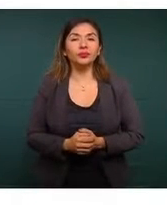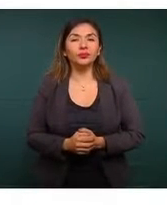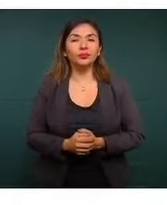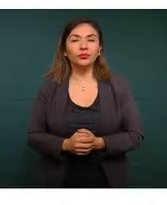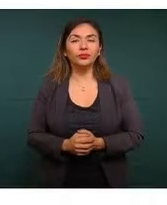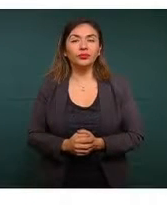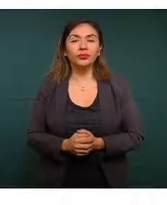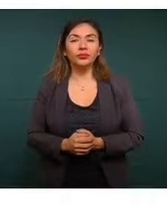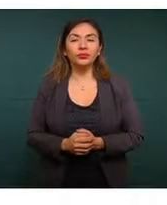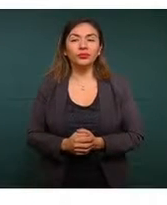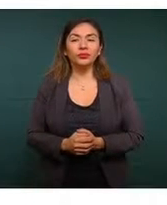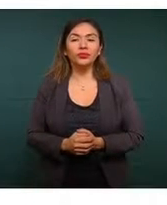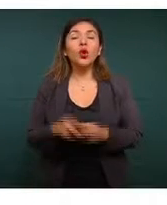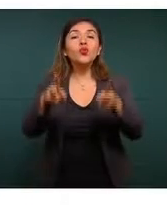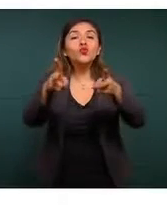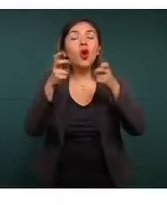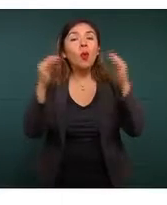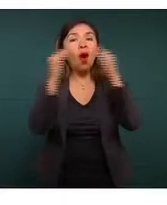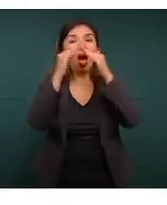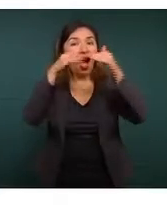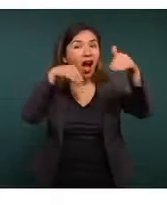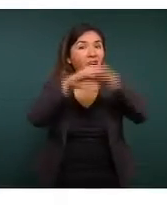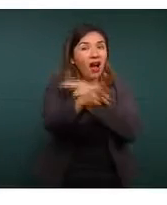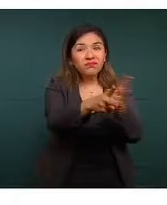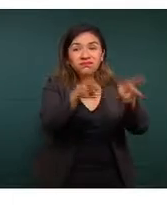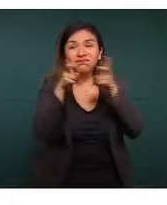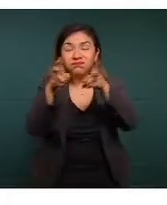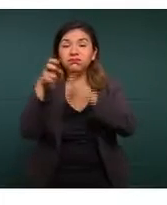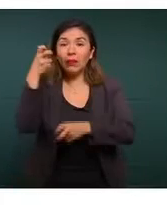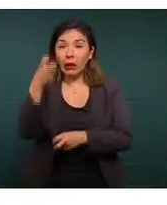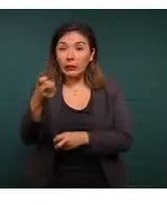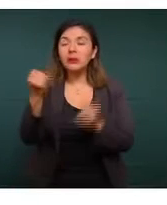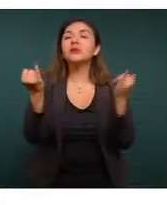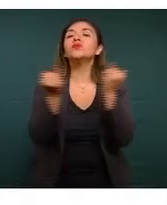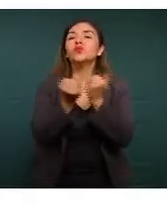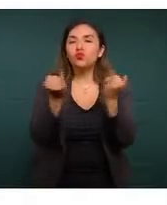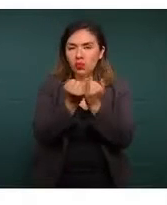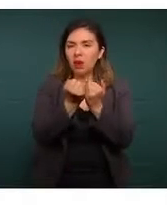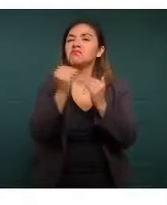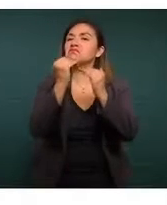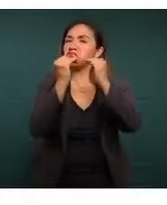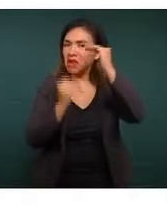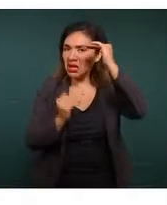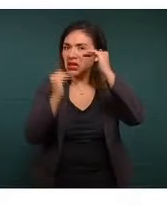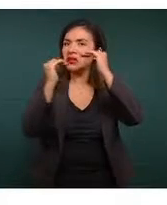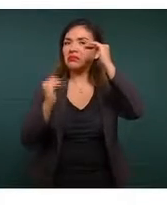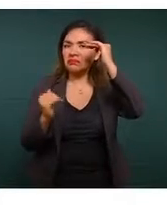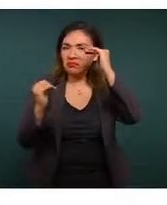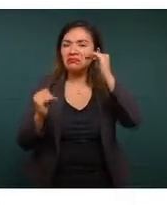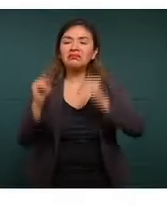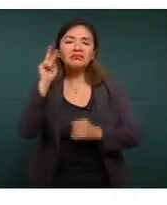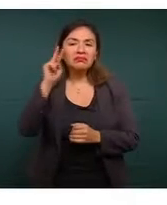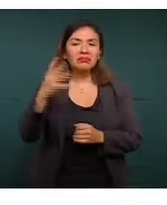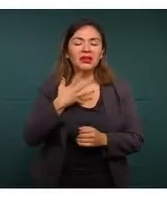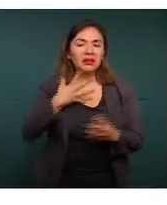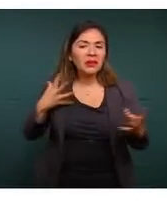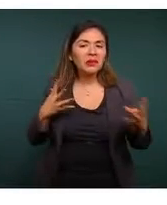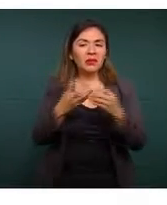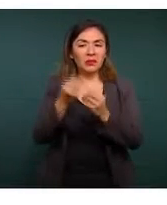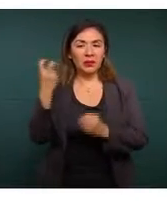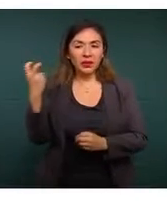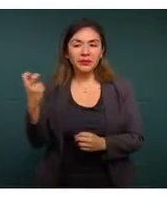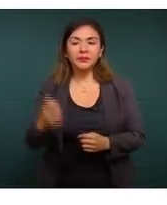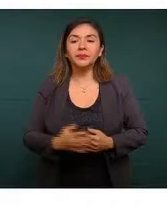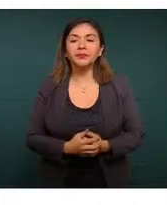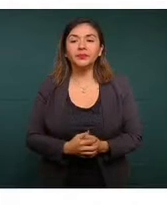favor. Robo a casa habitación, también este delito a la baja. Aquí está el acumulado.